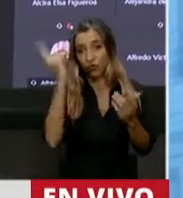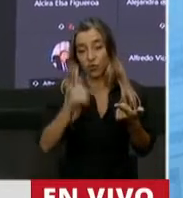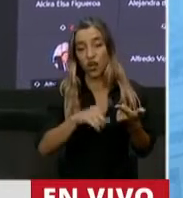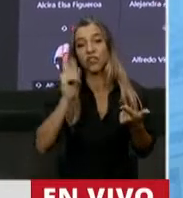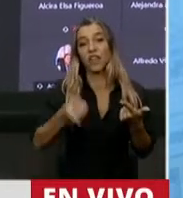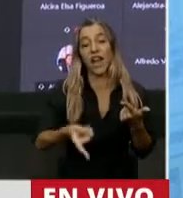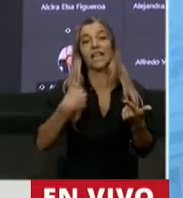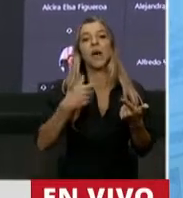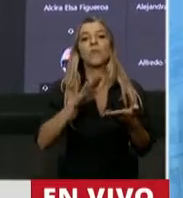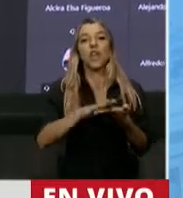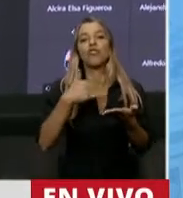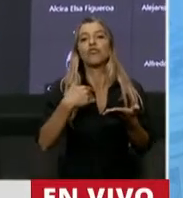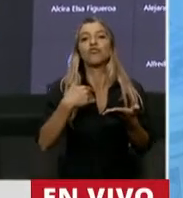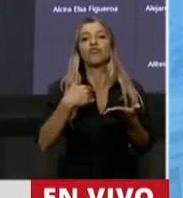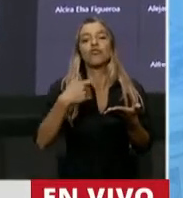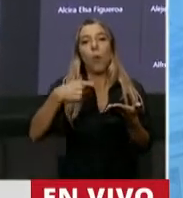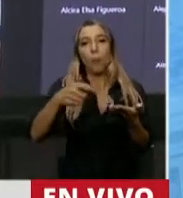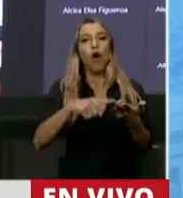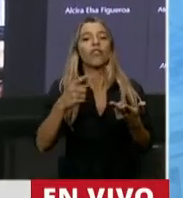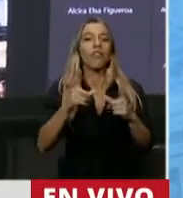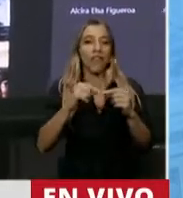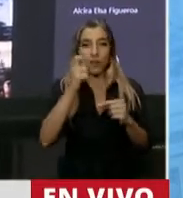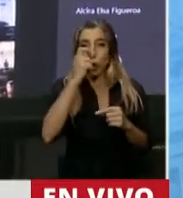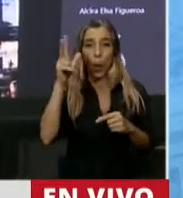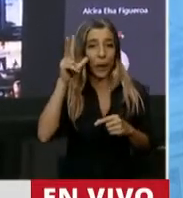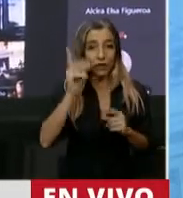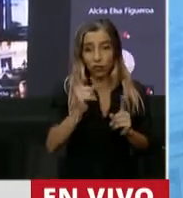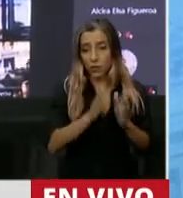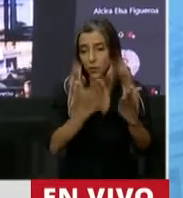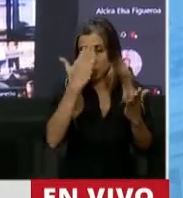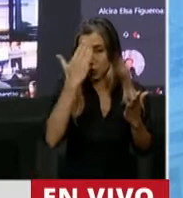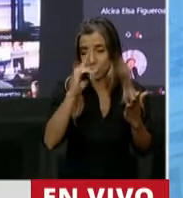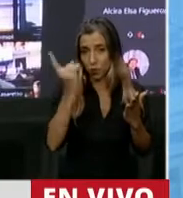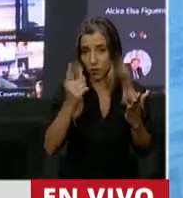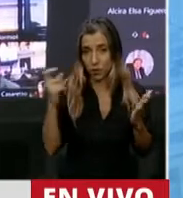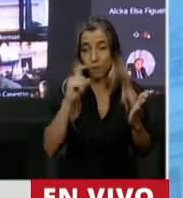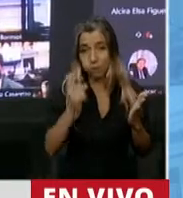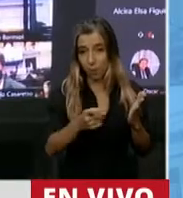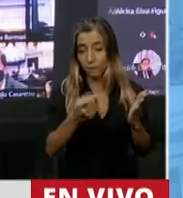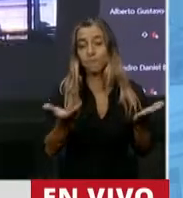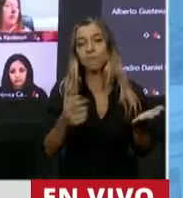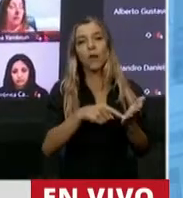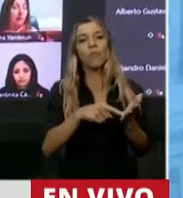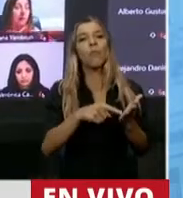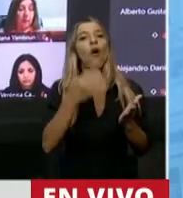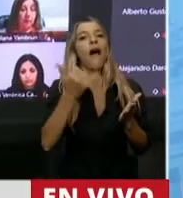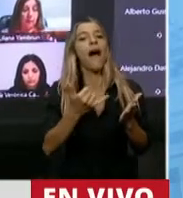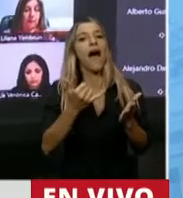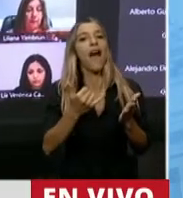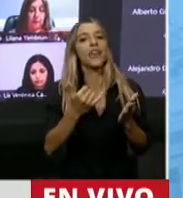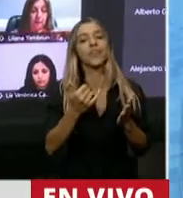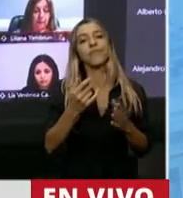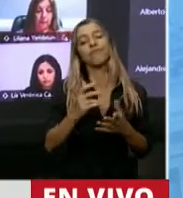en la tributación, el artículo 28 de la Constitución Nacional. Opera como una doble imposición